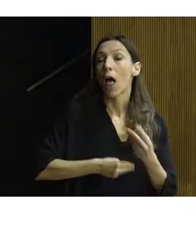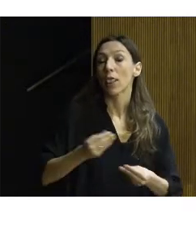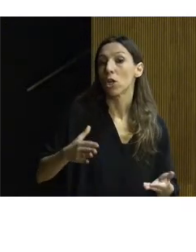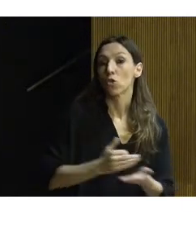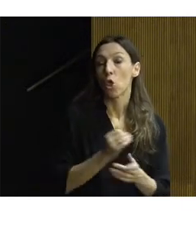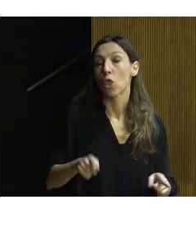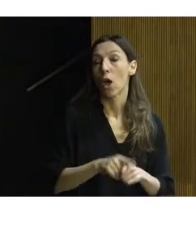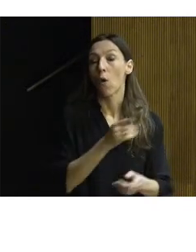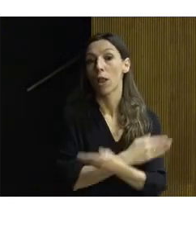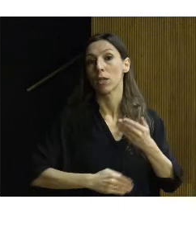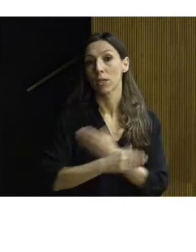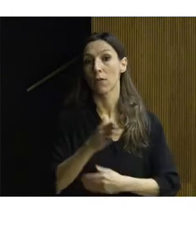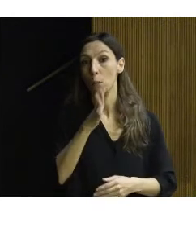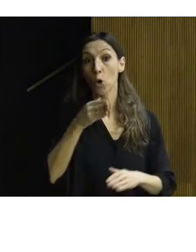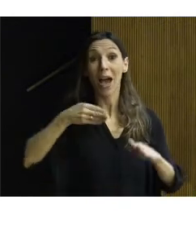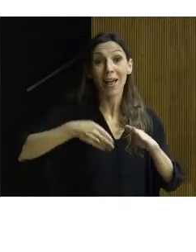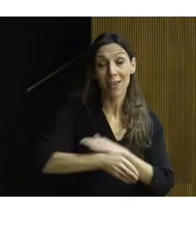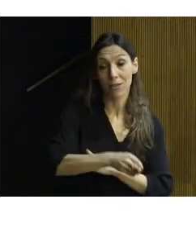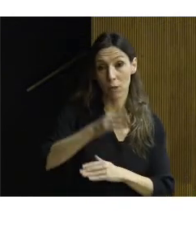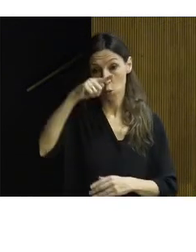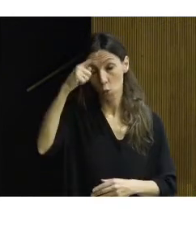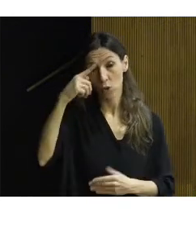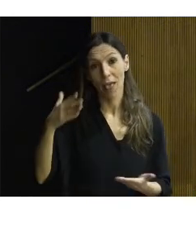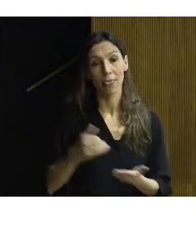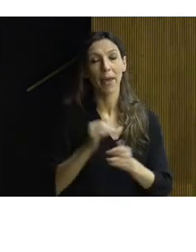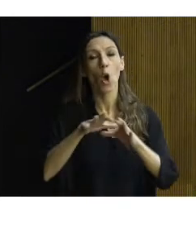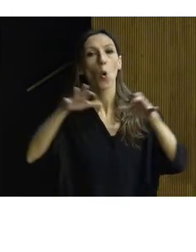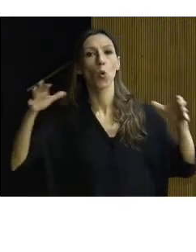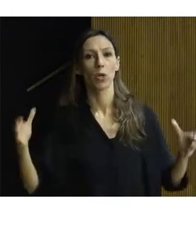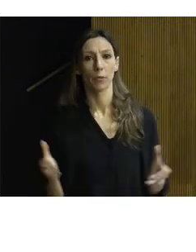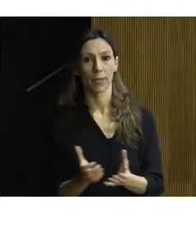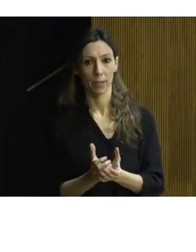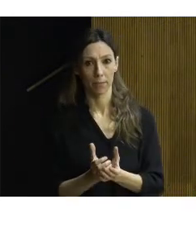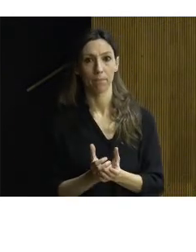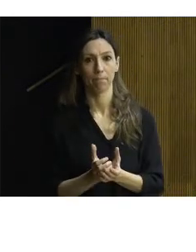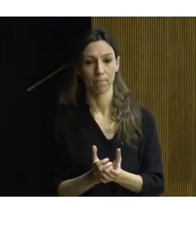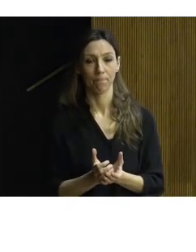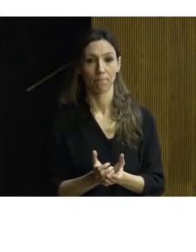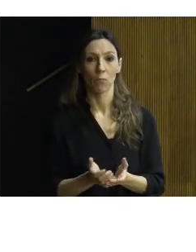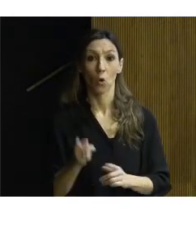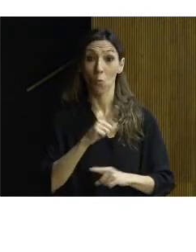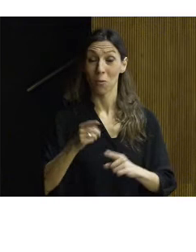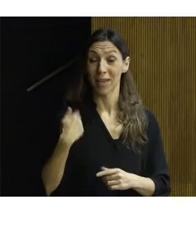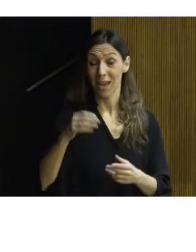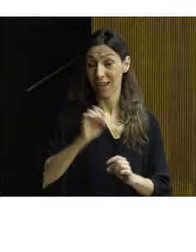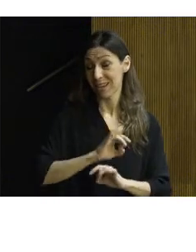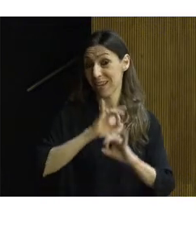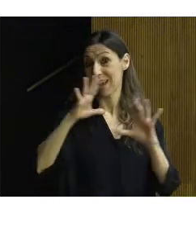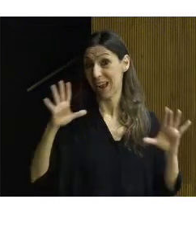discapacidad, porque la accesibilidad cultural debe ser universal. El por qué lo tenemos claro, el problema lo tenemos como.